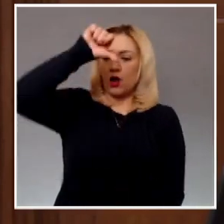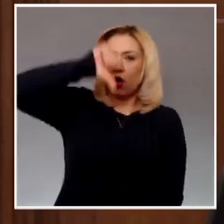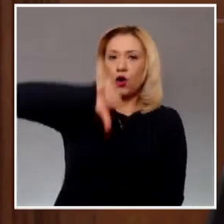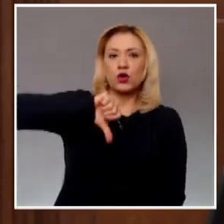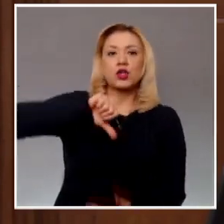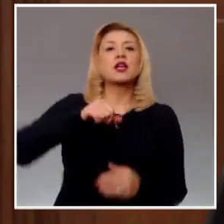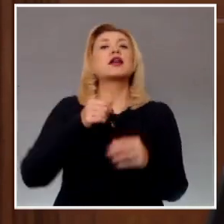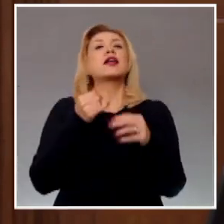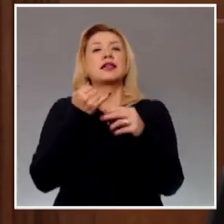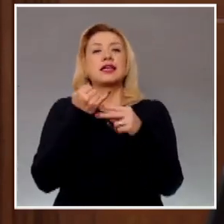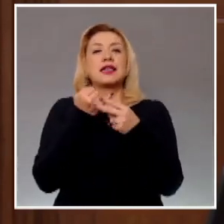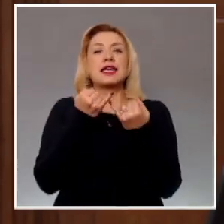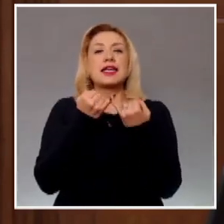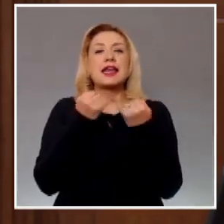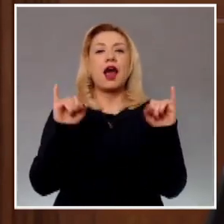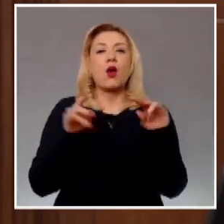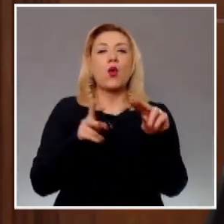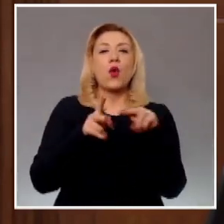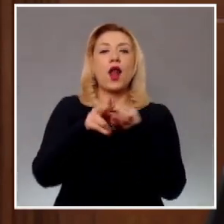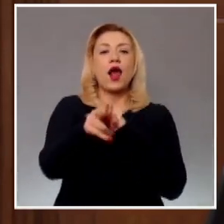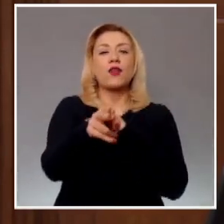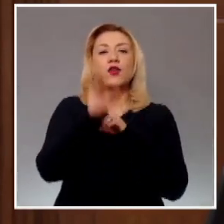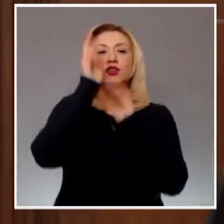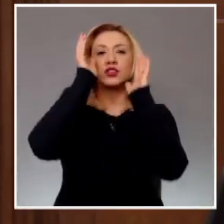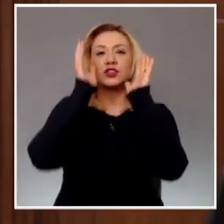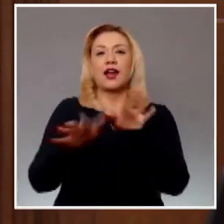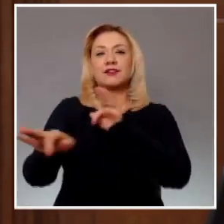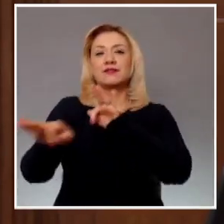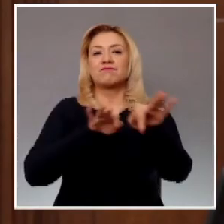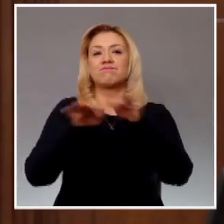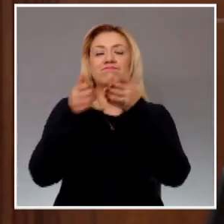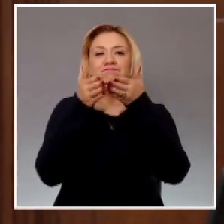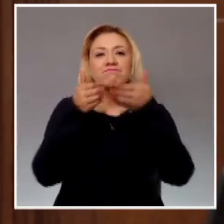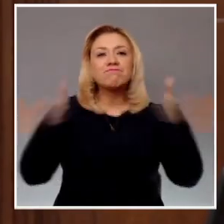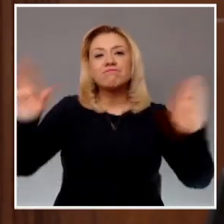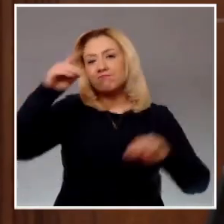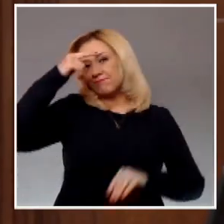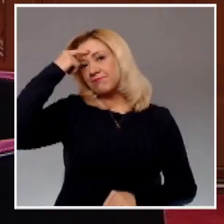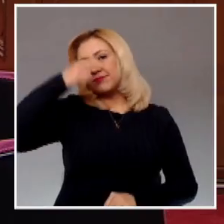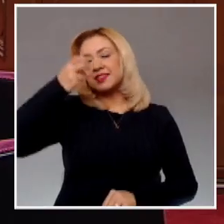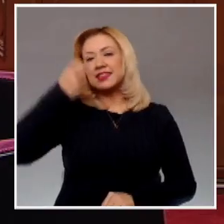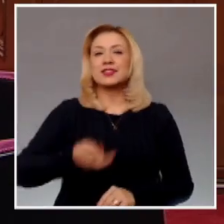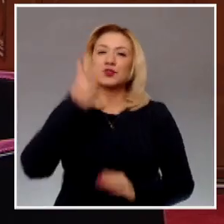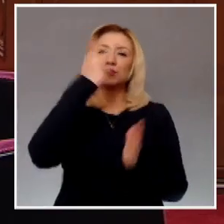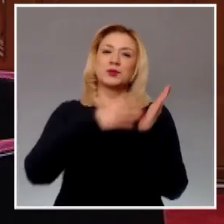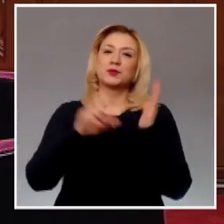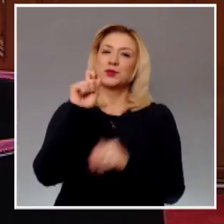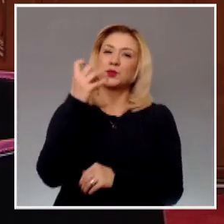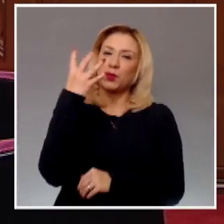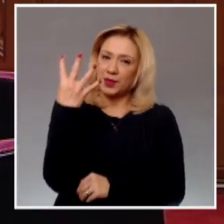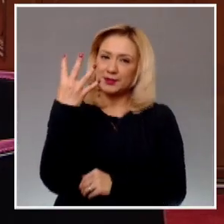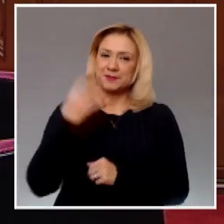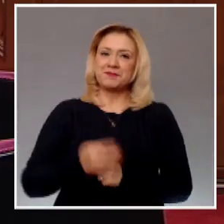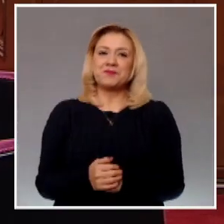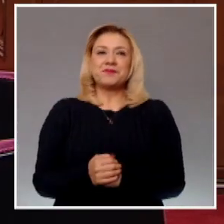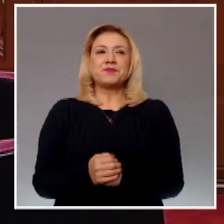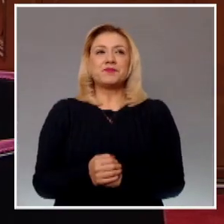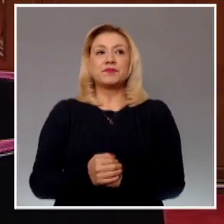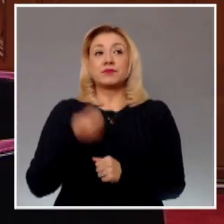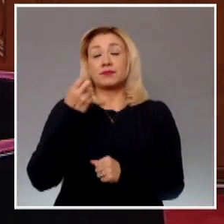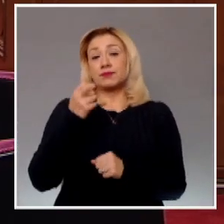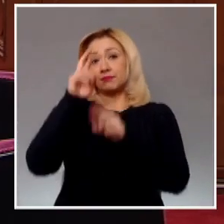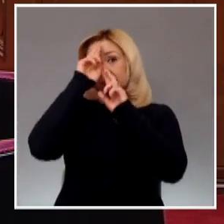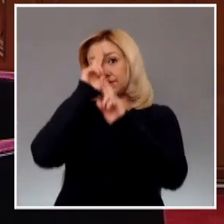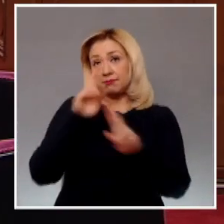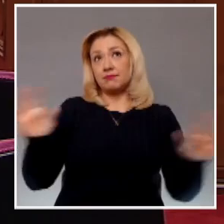el primer periodo de sesiones correspondiente al año 2024. En sesión solemne, la ministra presidenta destacó